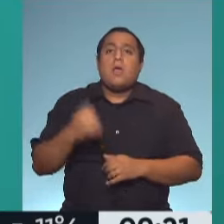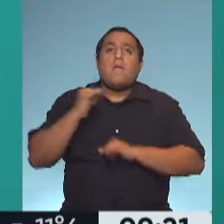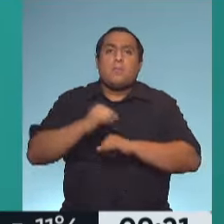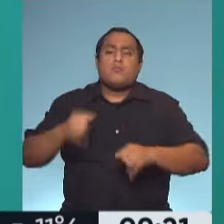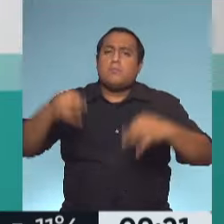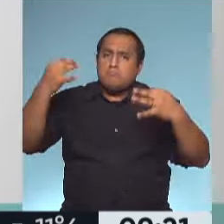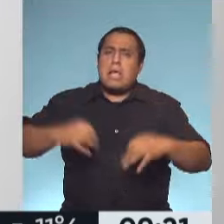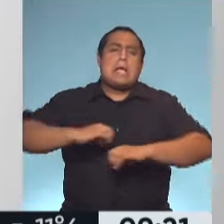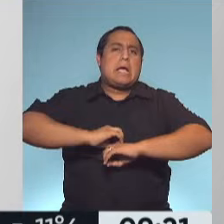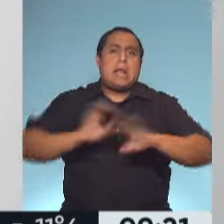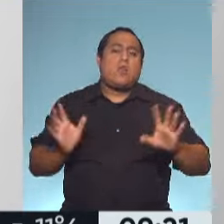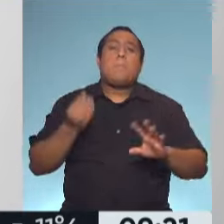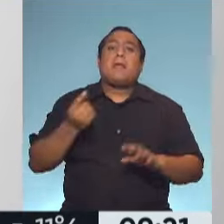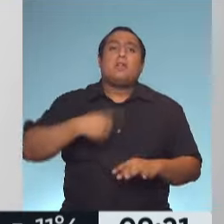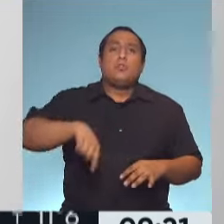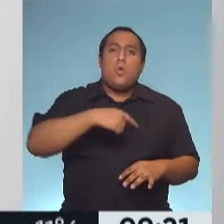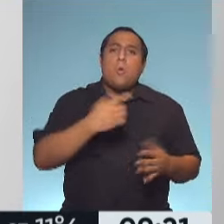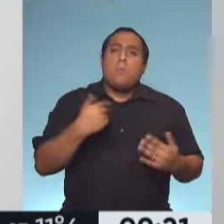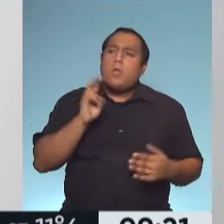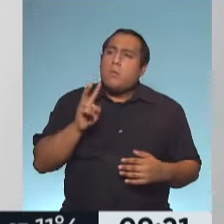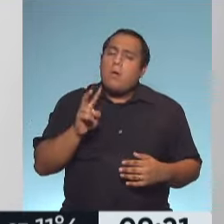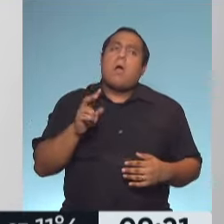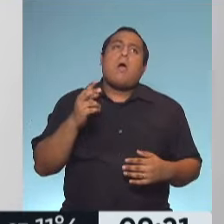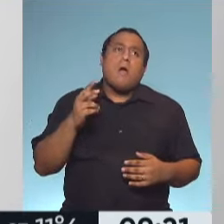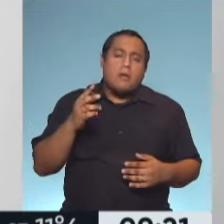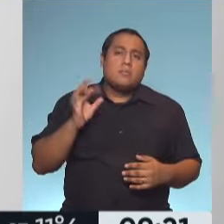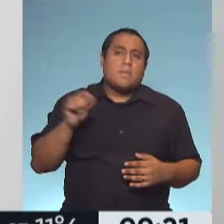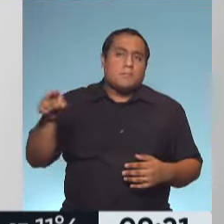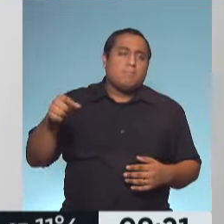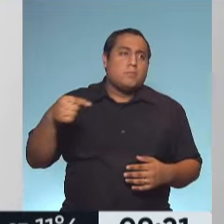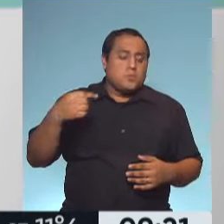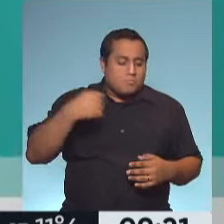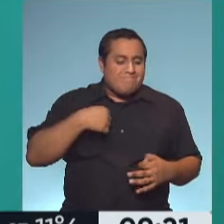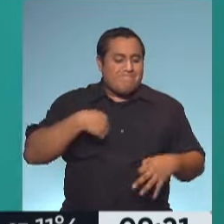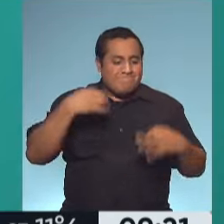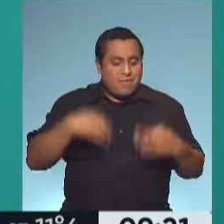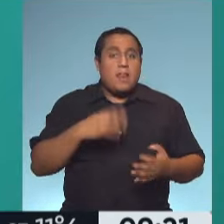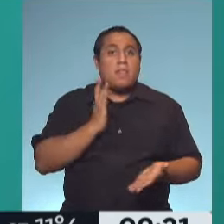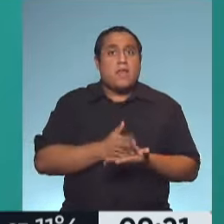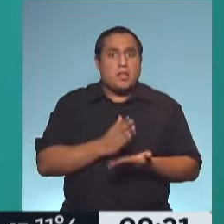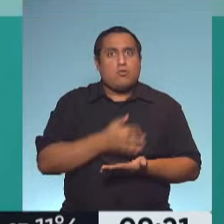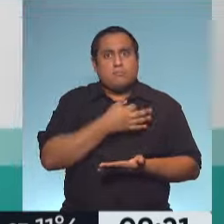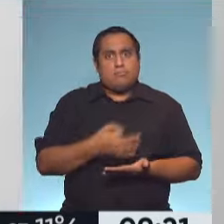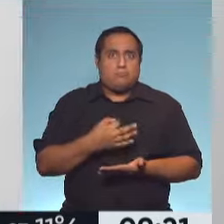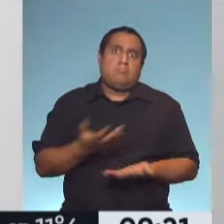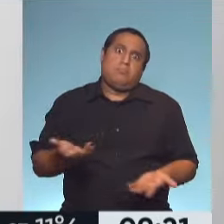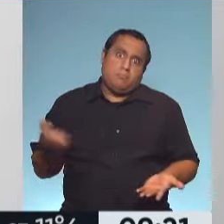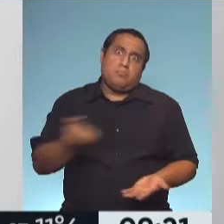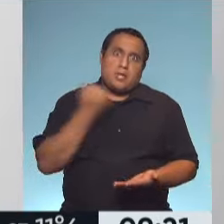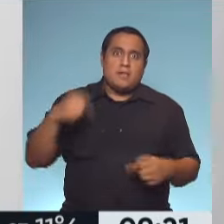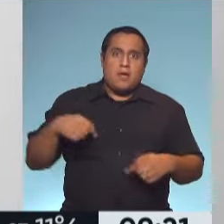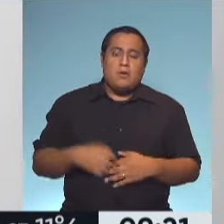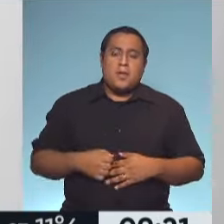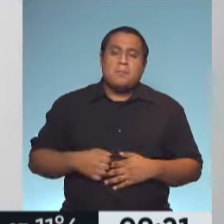para que justamente todos podamos saber aplicar y hacer uso de nuestros derechos que no es algo menor en estos momentos.